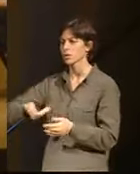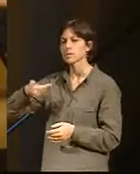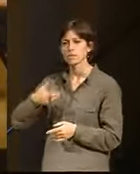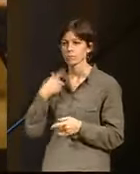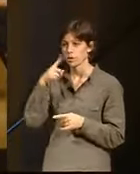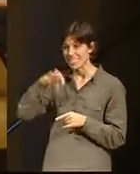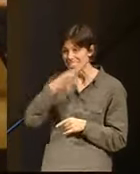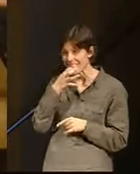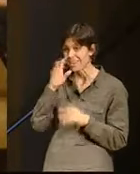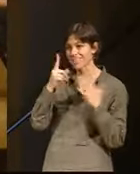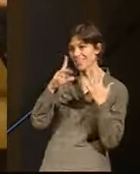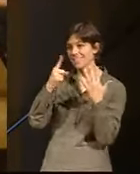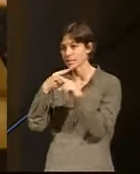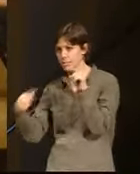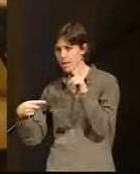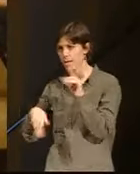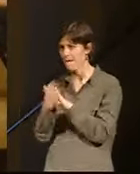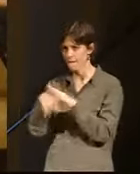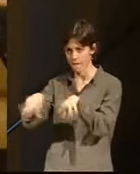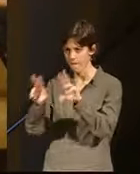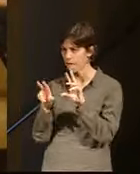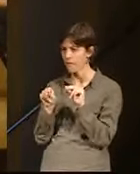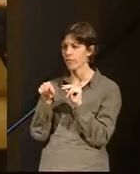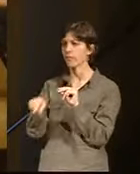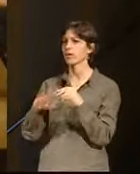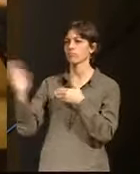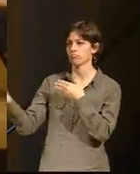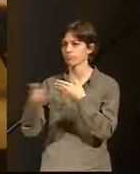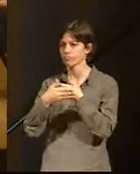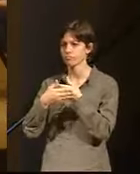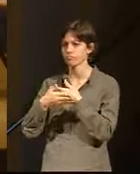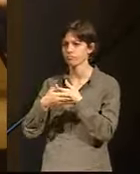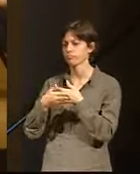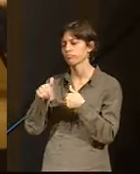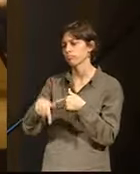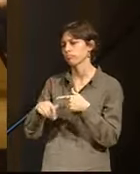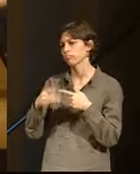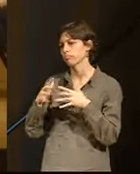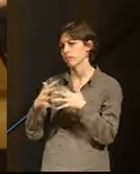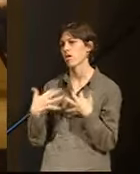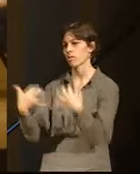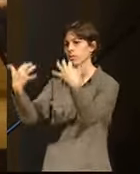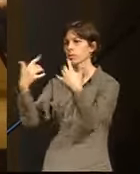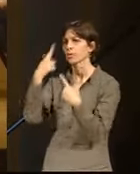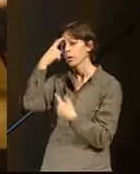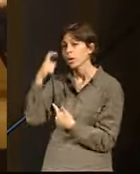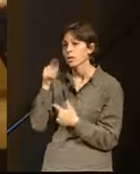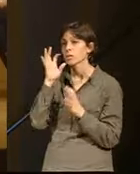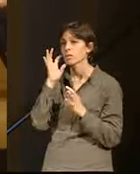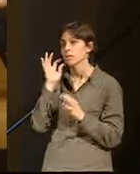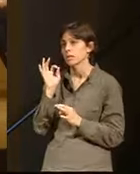sobre las seis, seis y media, cuando esto acabe, y salgáis por las puertas de este auditorio, pues seguramente